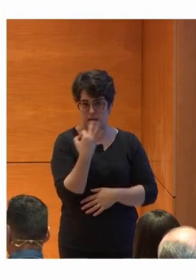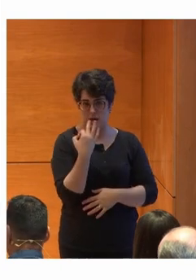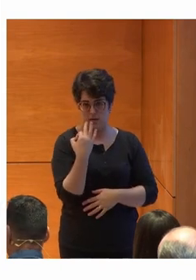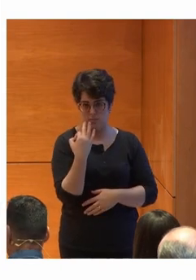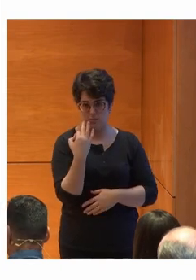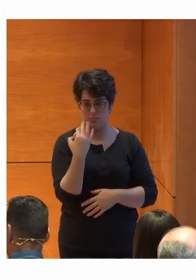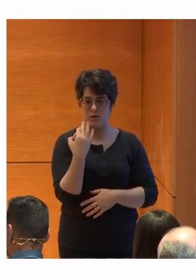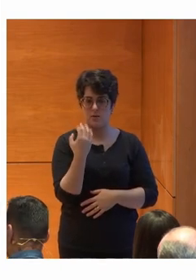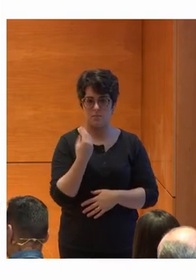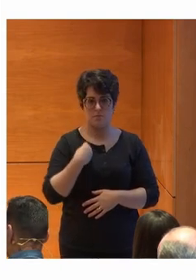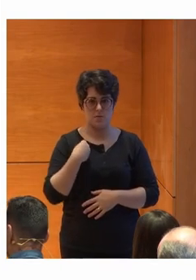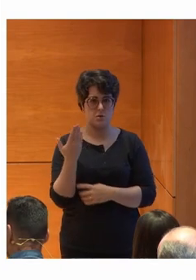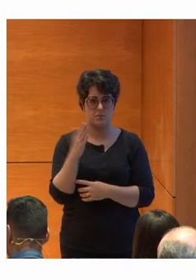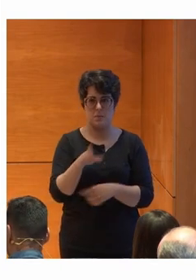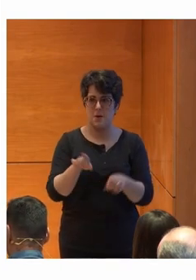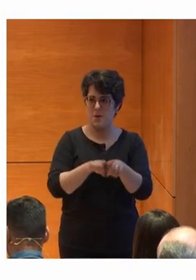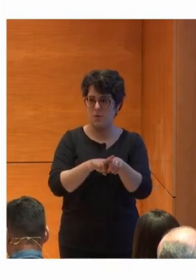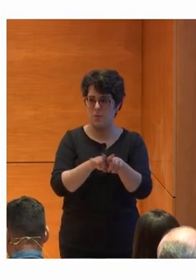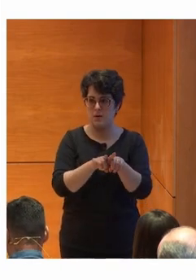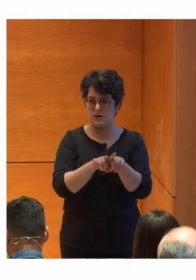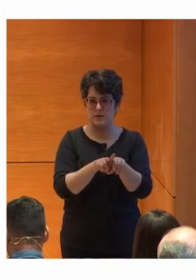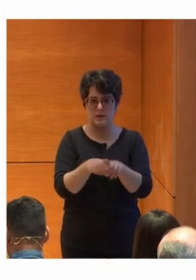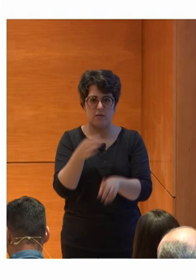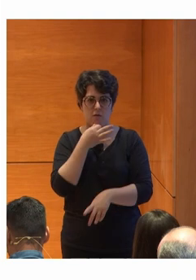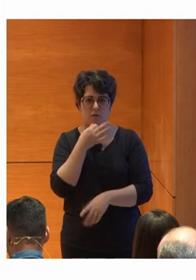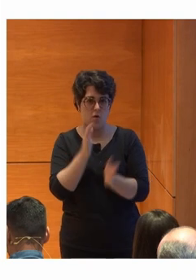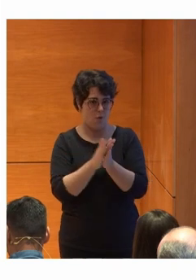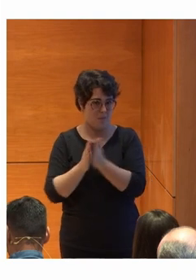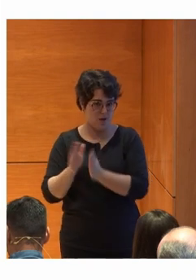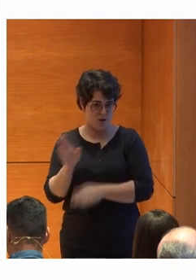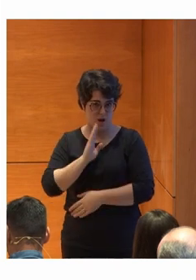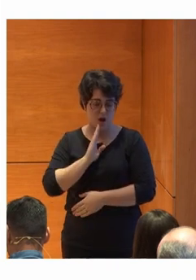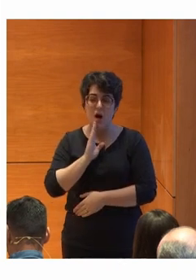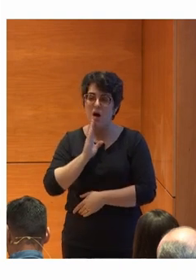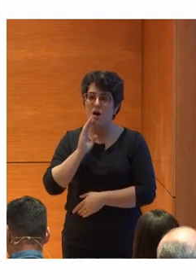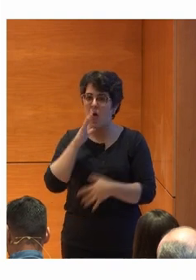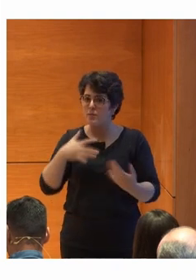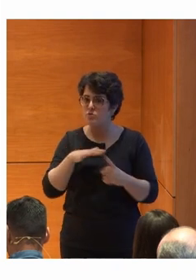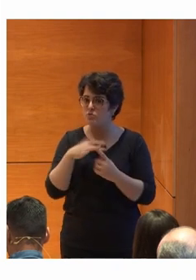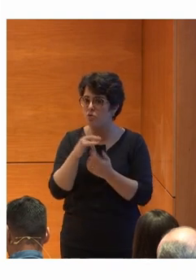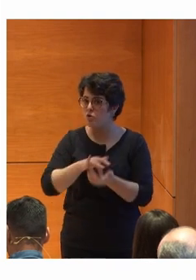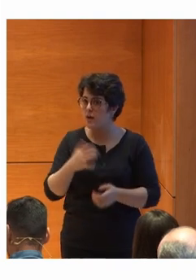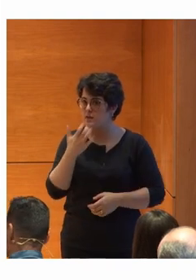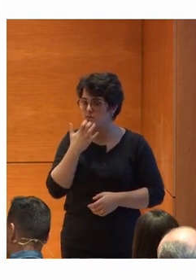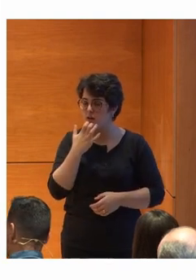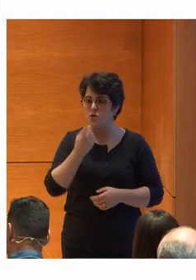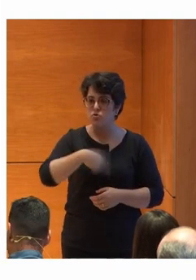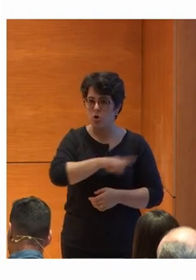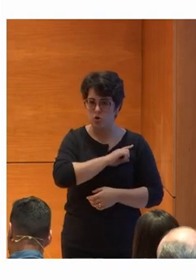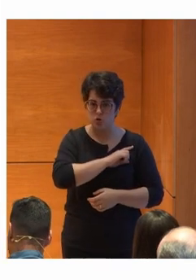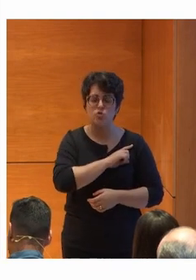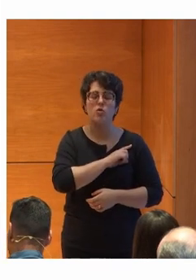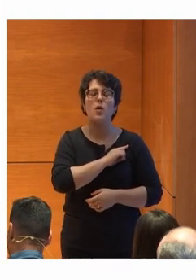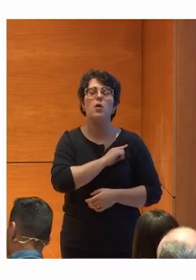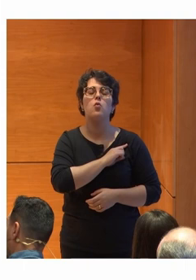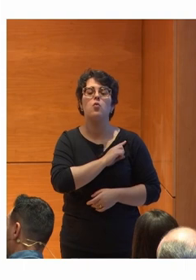Para situar, igual que han hecho un poco de speech nuestros compañeros Qué punto nos encontramos cuando queremos relacionar Cómo